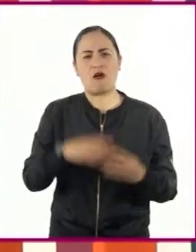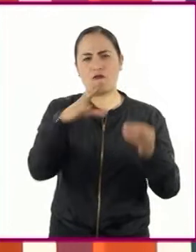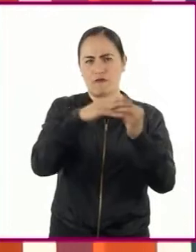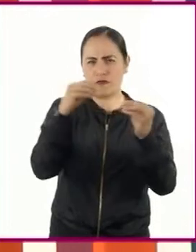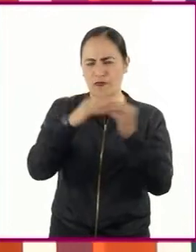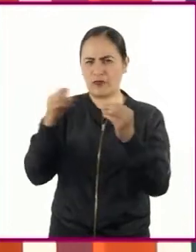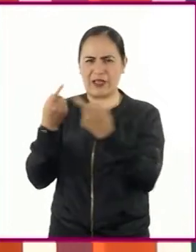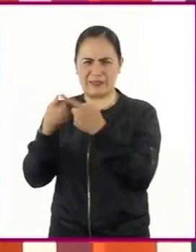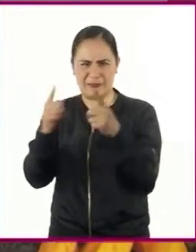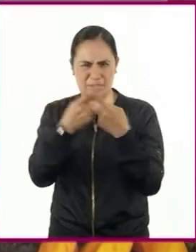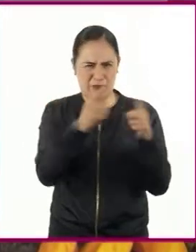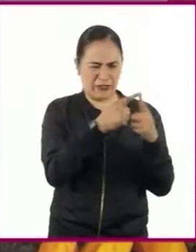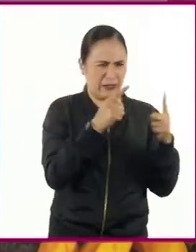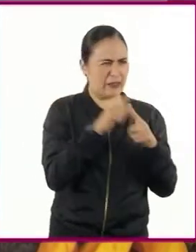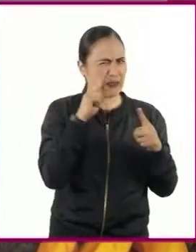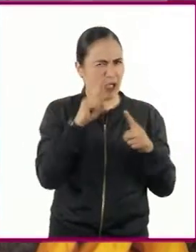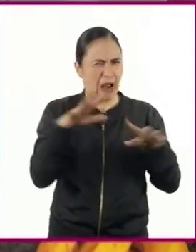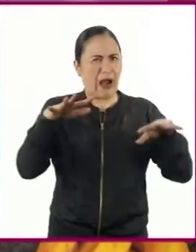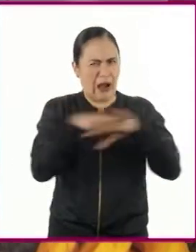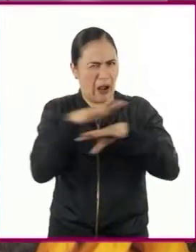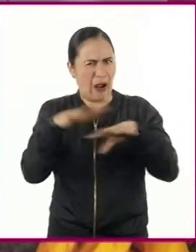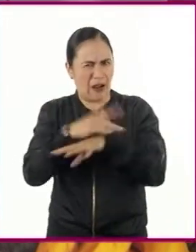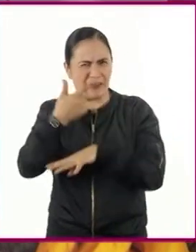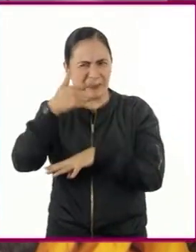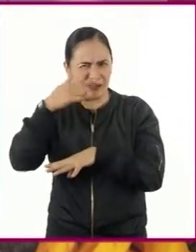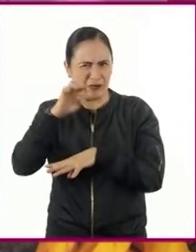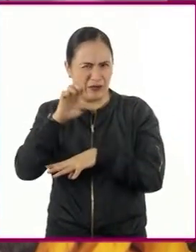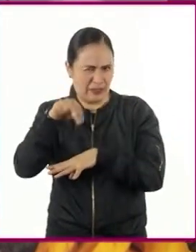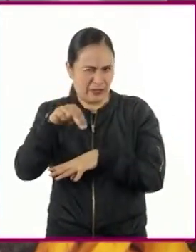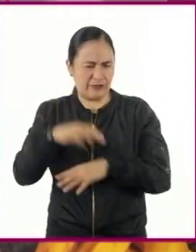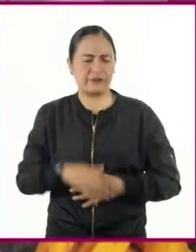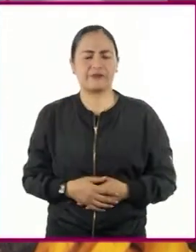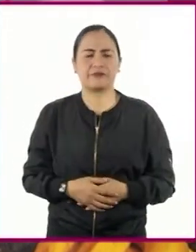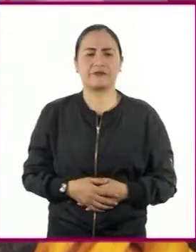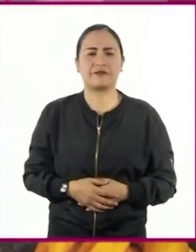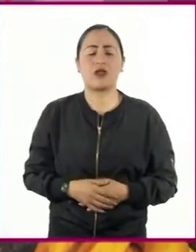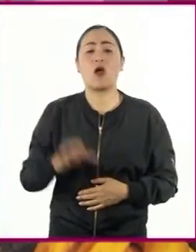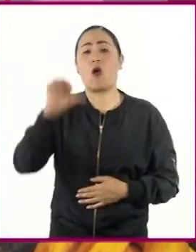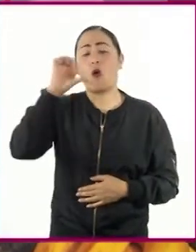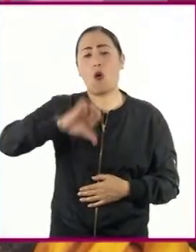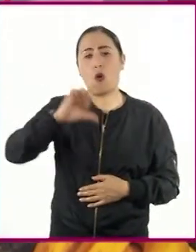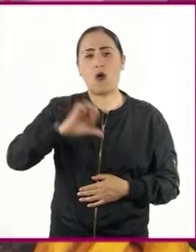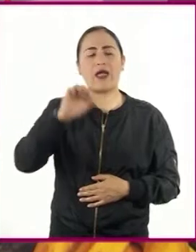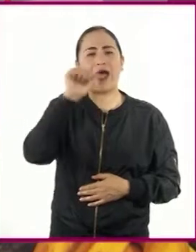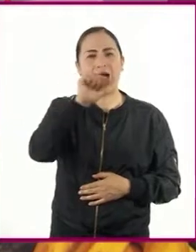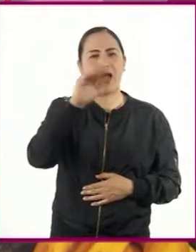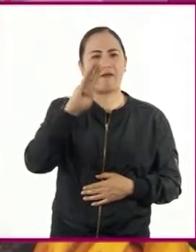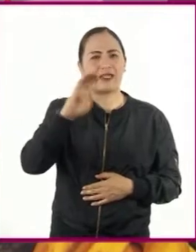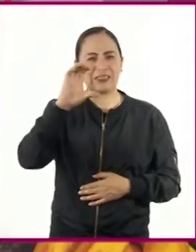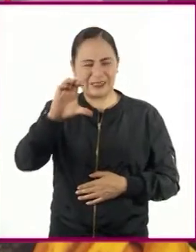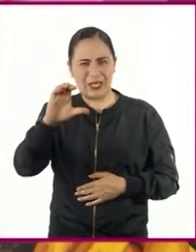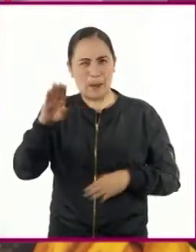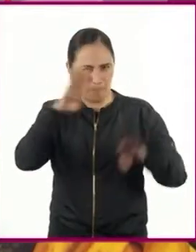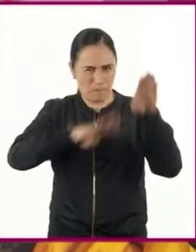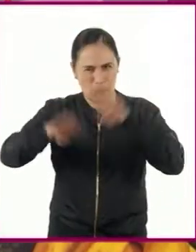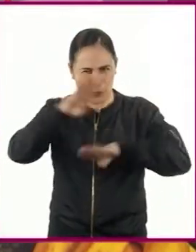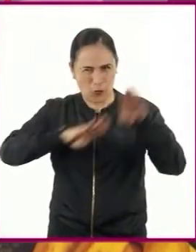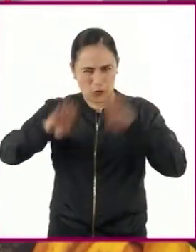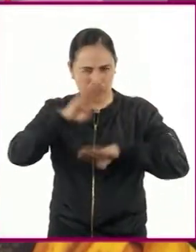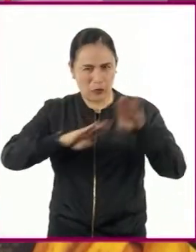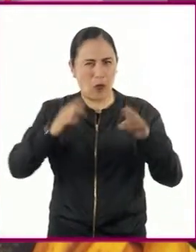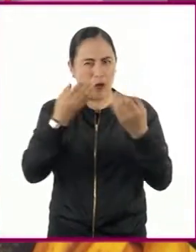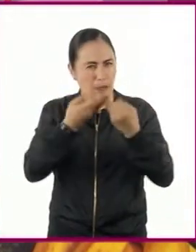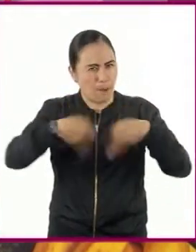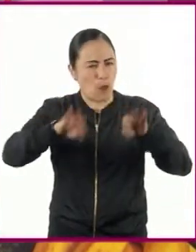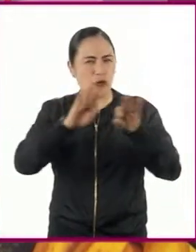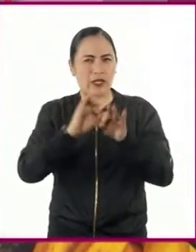organismos transgénicos. Como parte de nuestra sección, Abecedario Biológico, es importante prestar atención